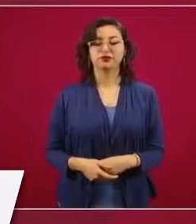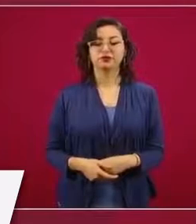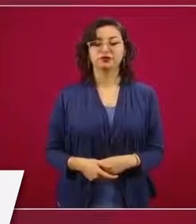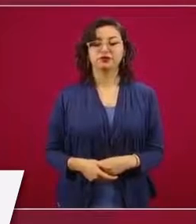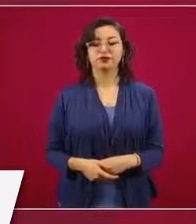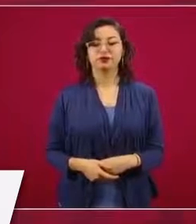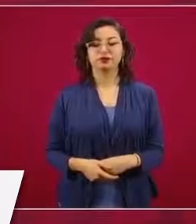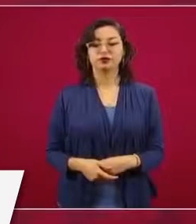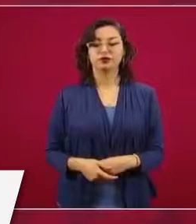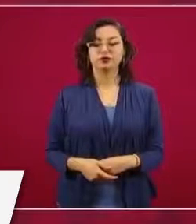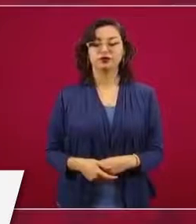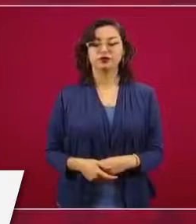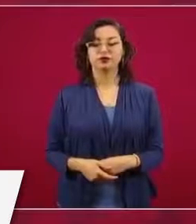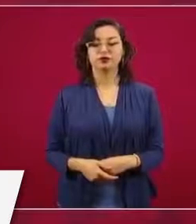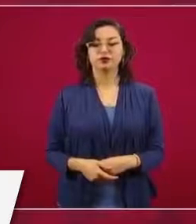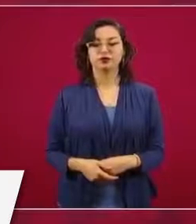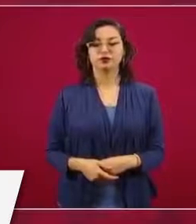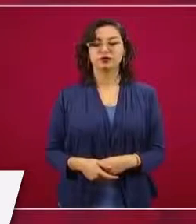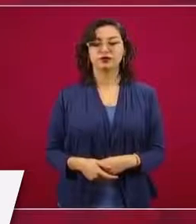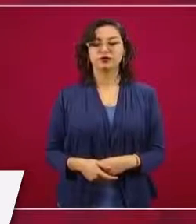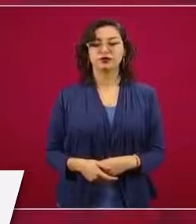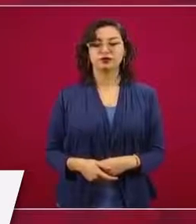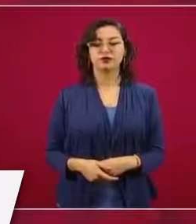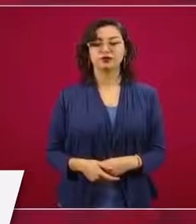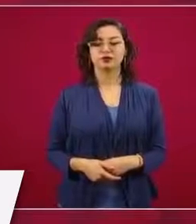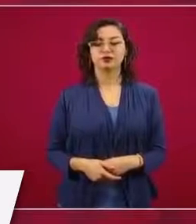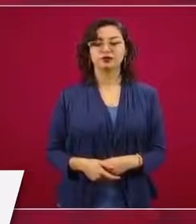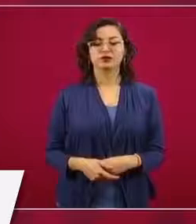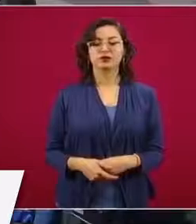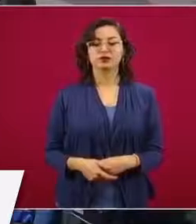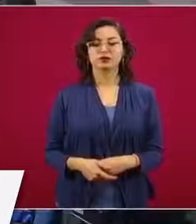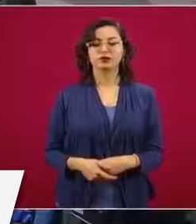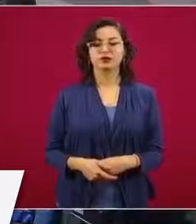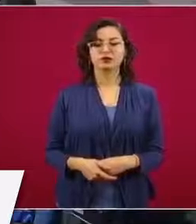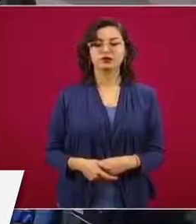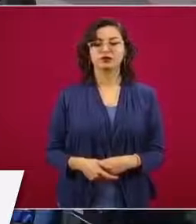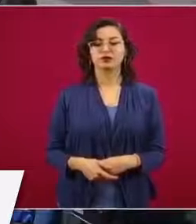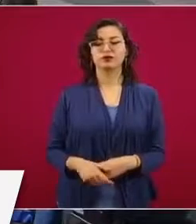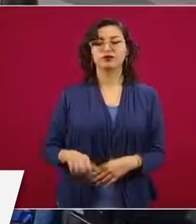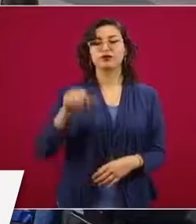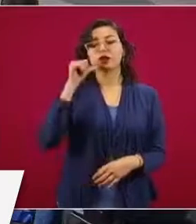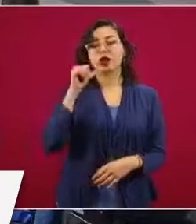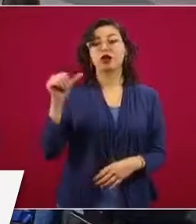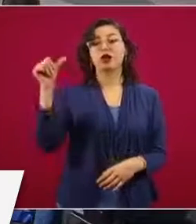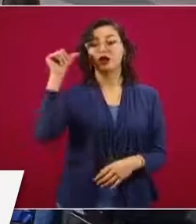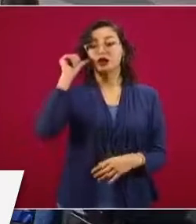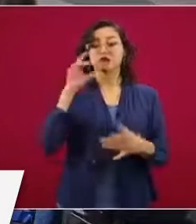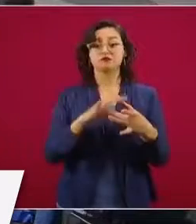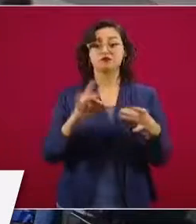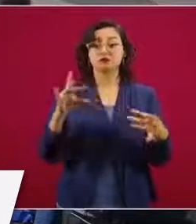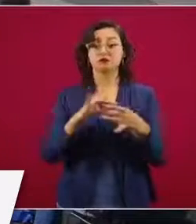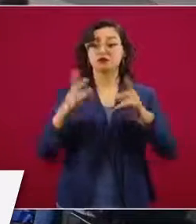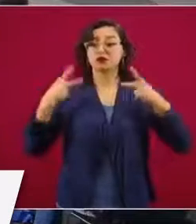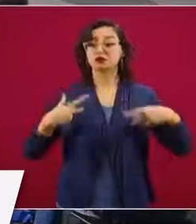de cómo la mayoría permanece en sus casas,